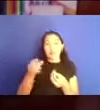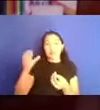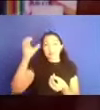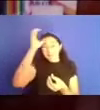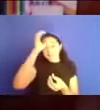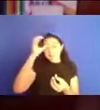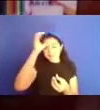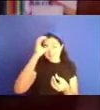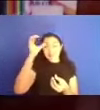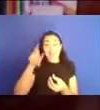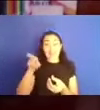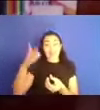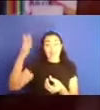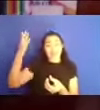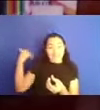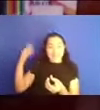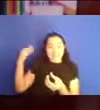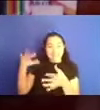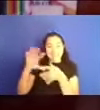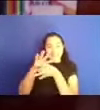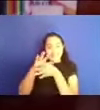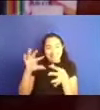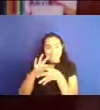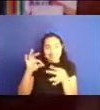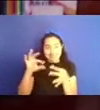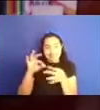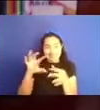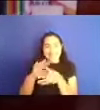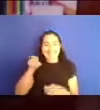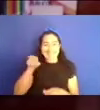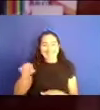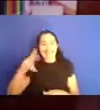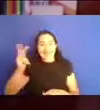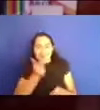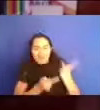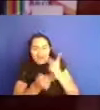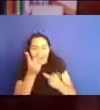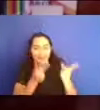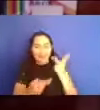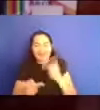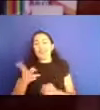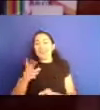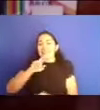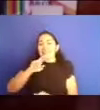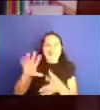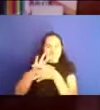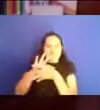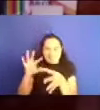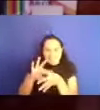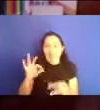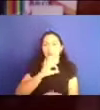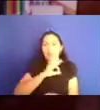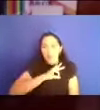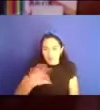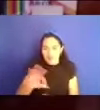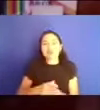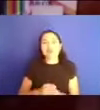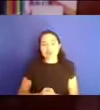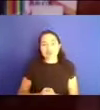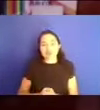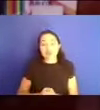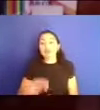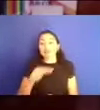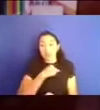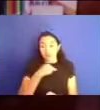anteriores con, eh, preguntas y respuestas de las propias expertas y que, por supuesto,